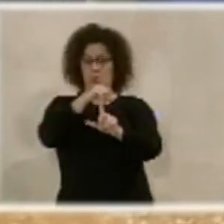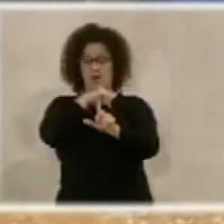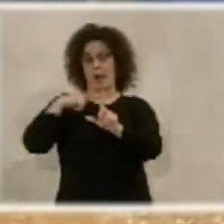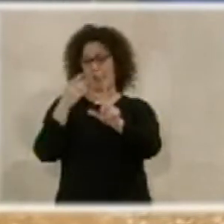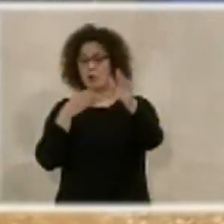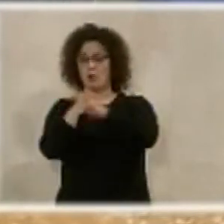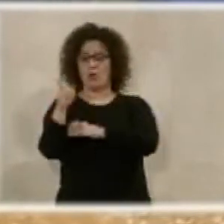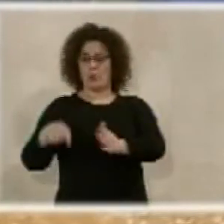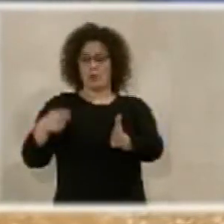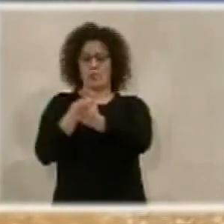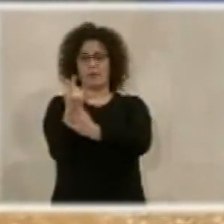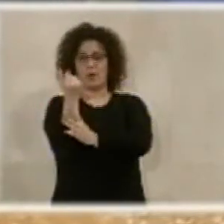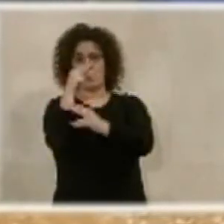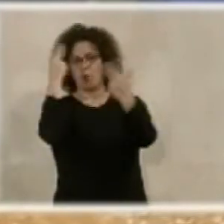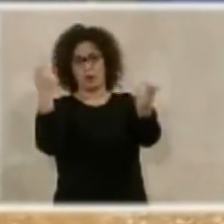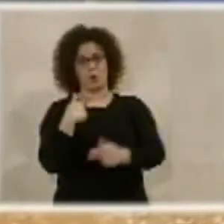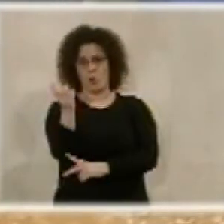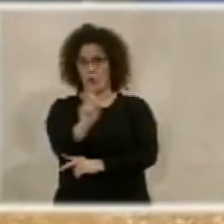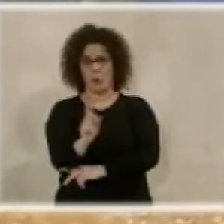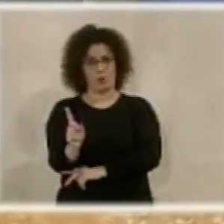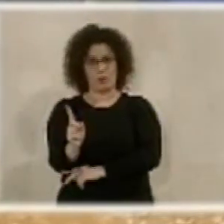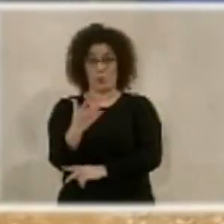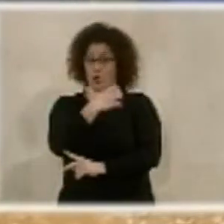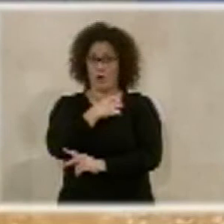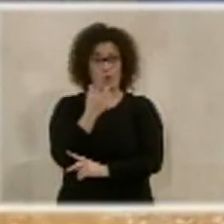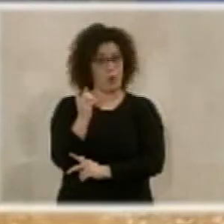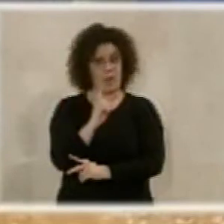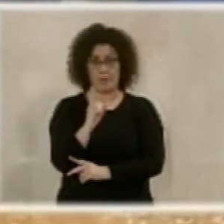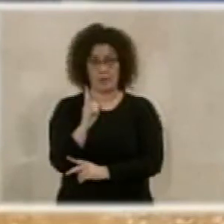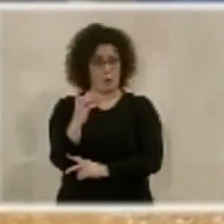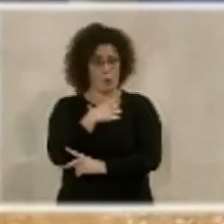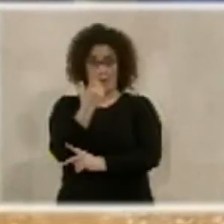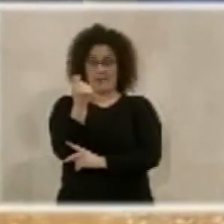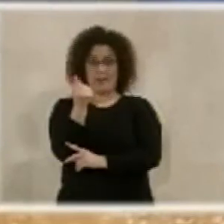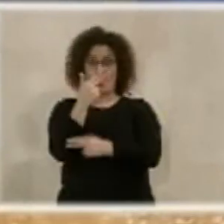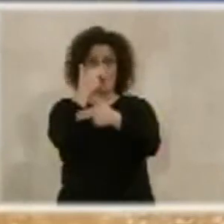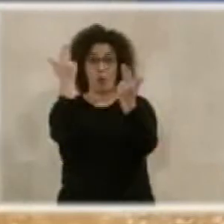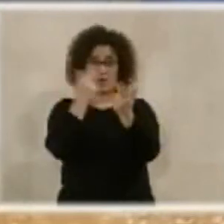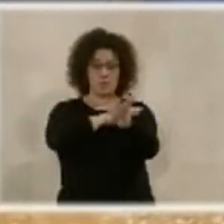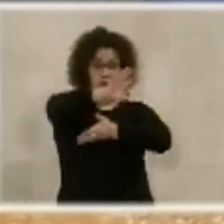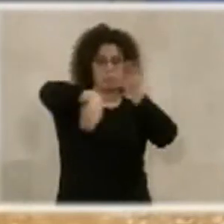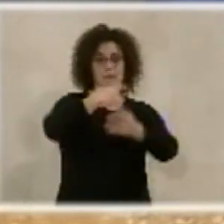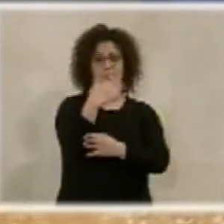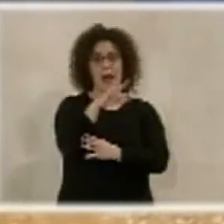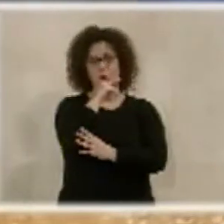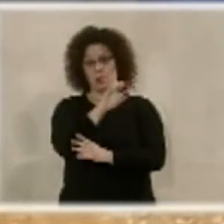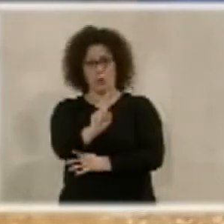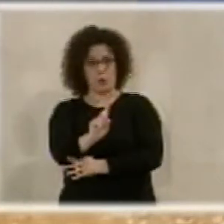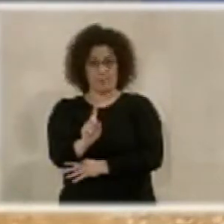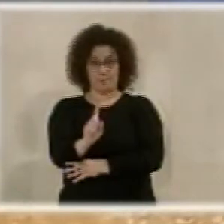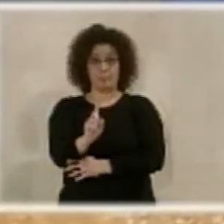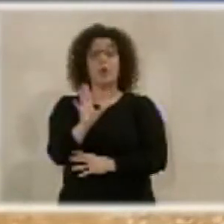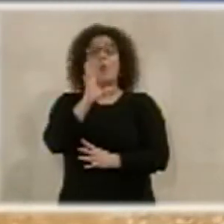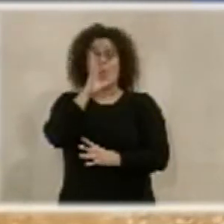almerienses que hay en la ciudad. Igual. Con lo cual no podemos hacerlo. No vamos a malversar los fondos públicos. Por tanto, por eso digo que es de